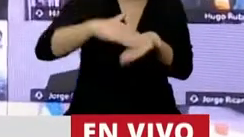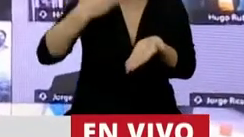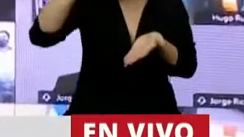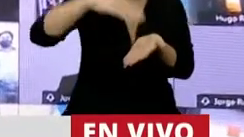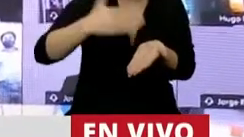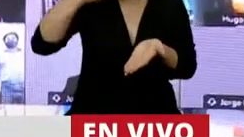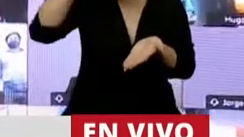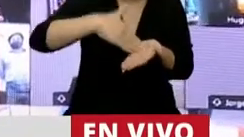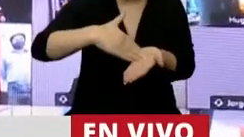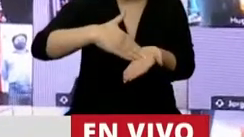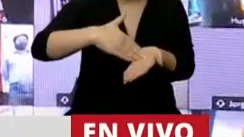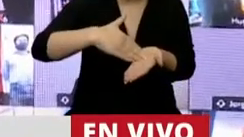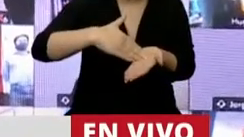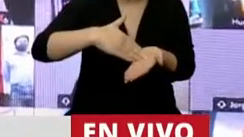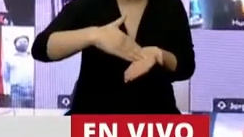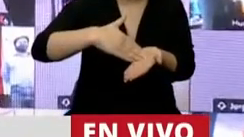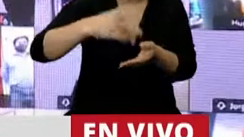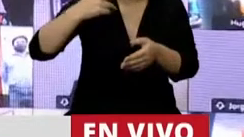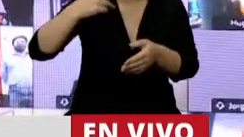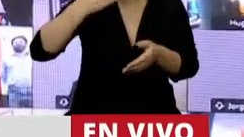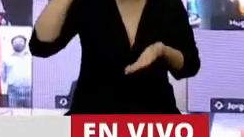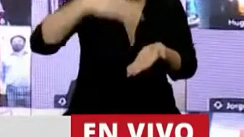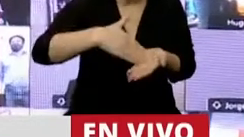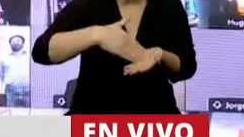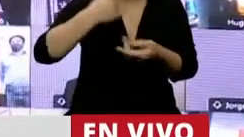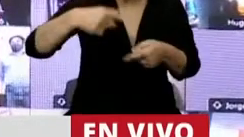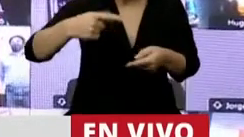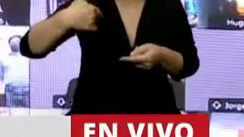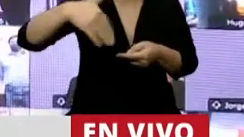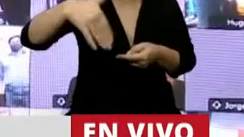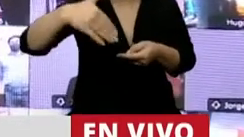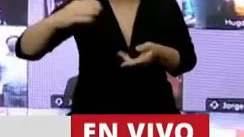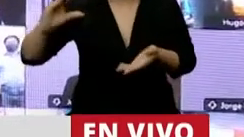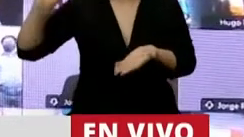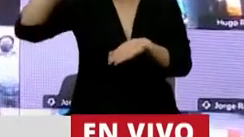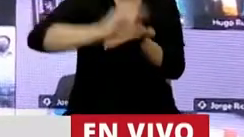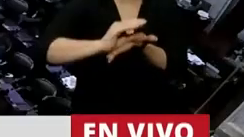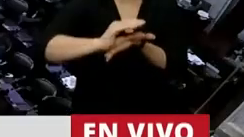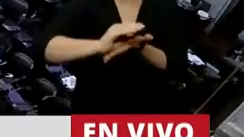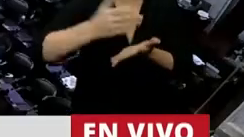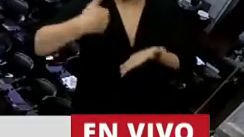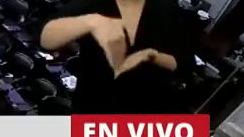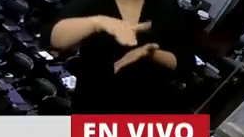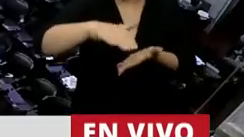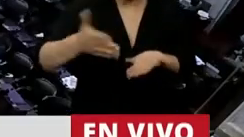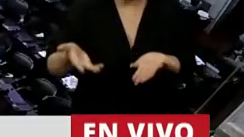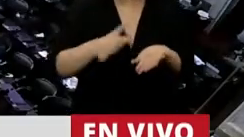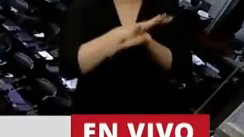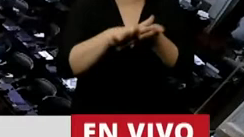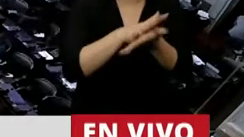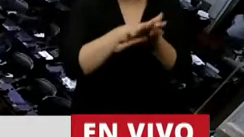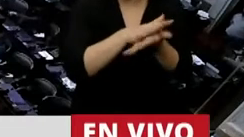las inversiones maravillosas en nuestro país que iban a